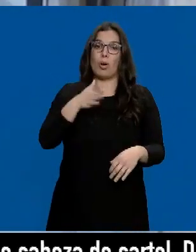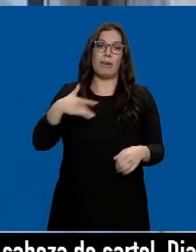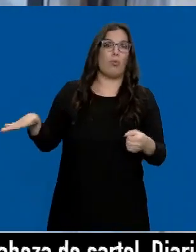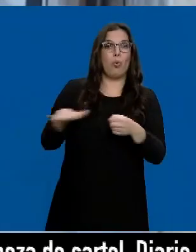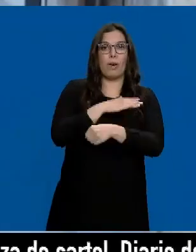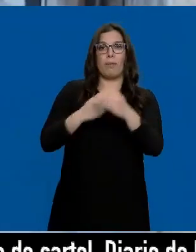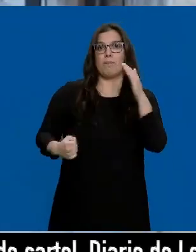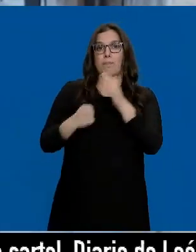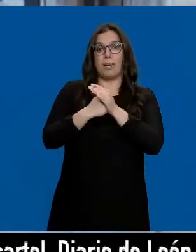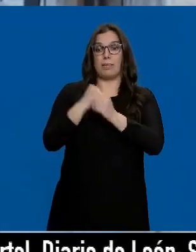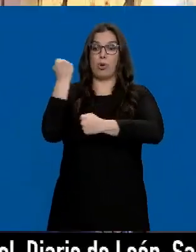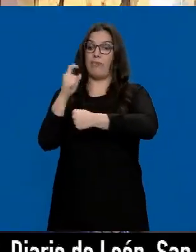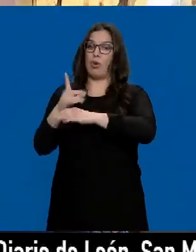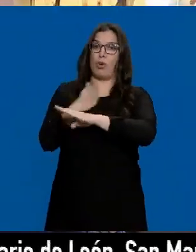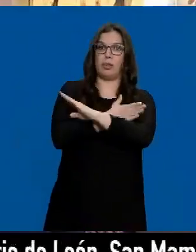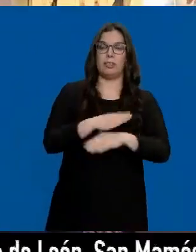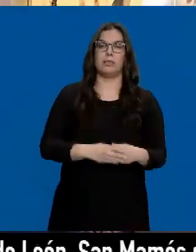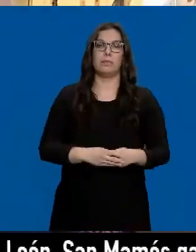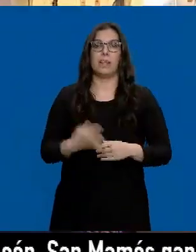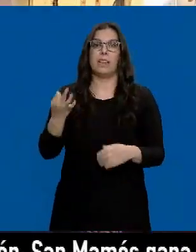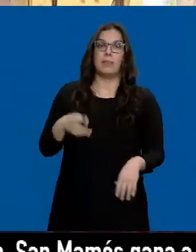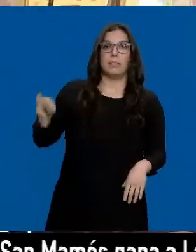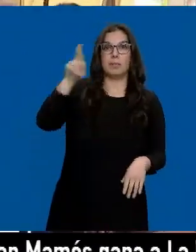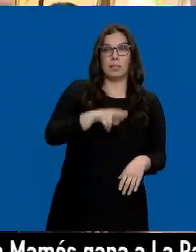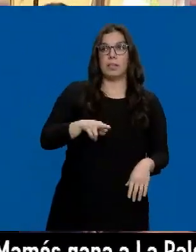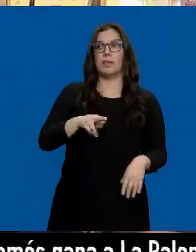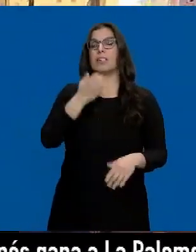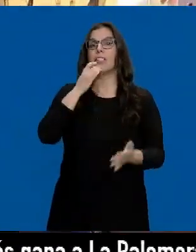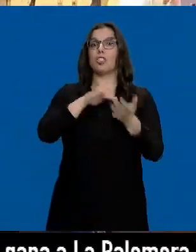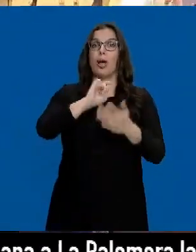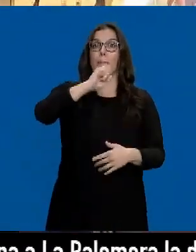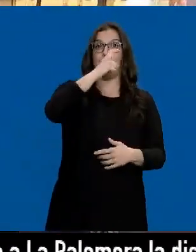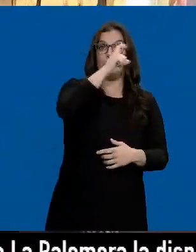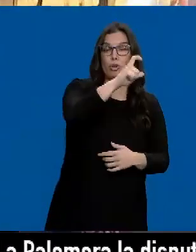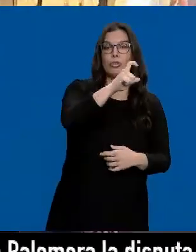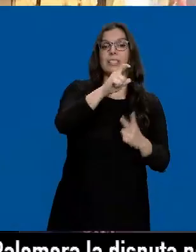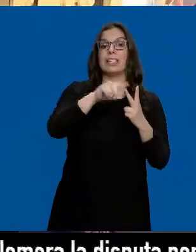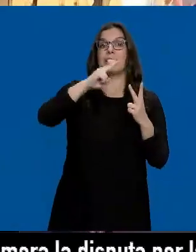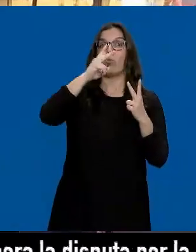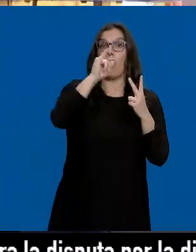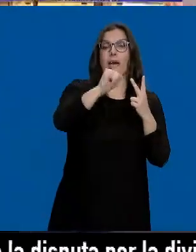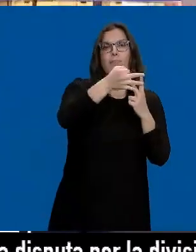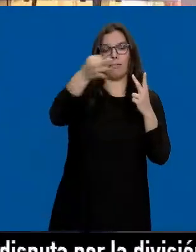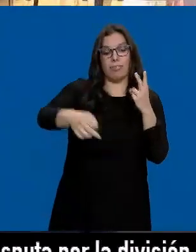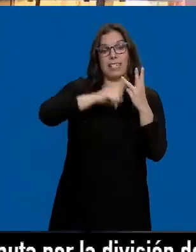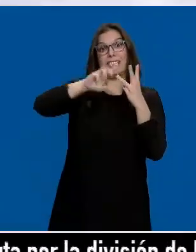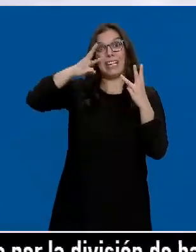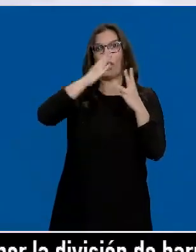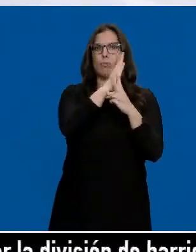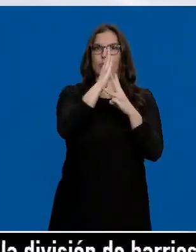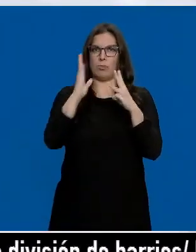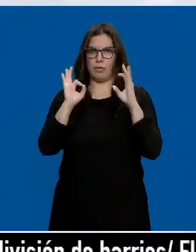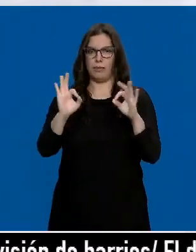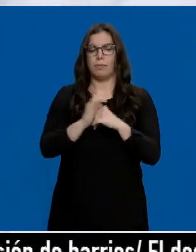que podamos antes de la Navidad. Hay que insistir, primeras dosis, los que tengan segunda a reforzar y también, por supuesto, la tercera dosis, pero por este orden.